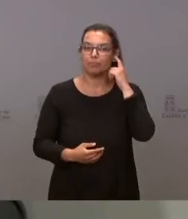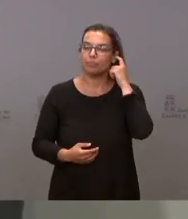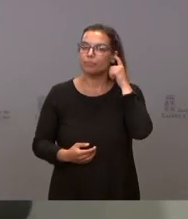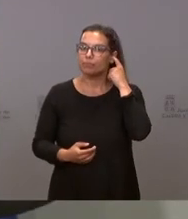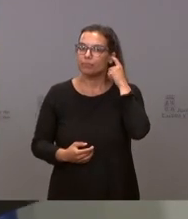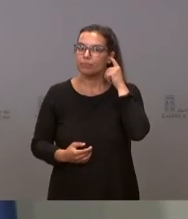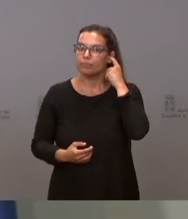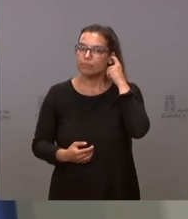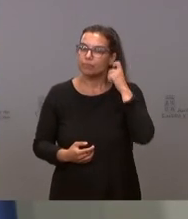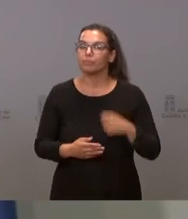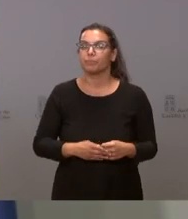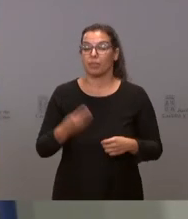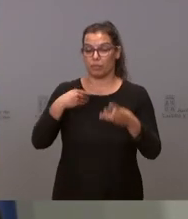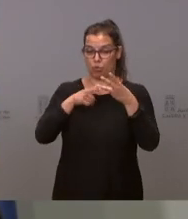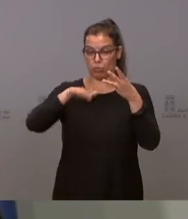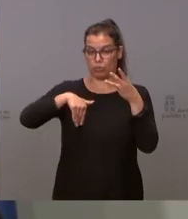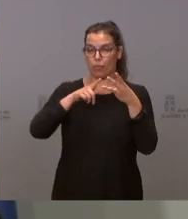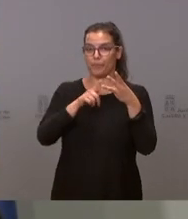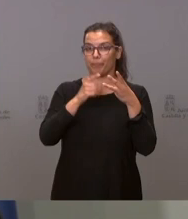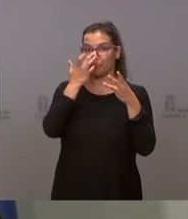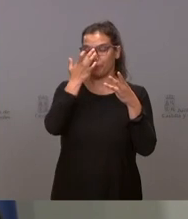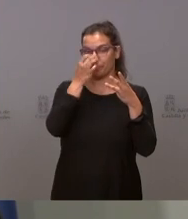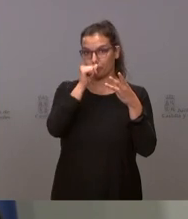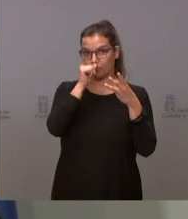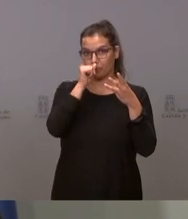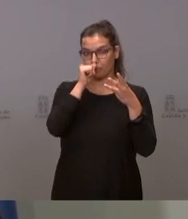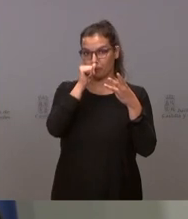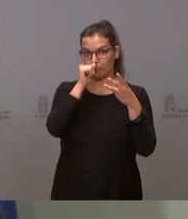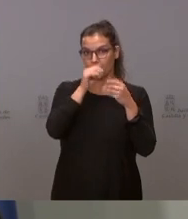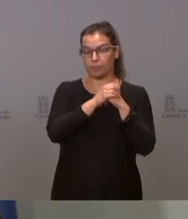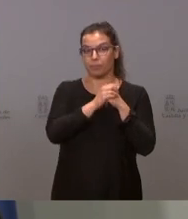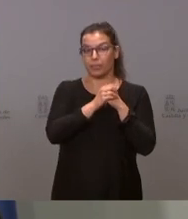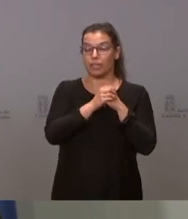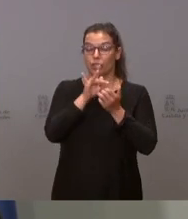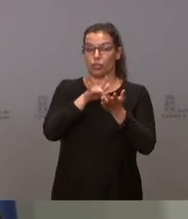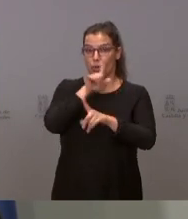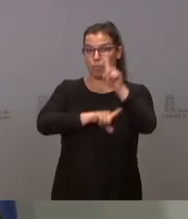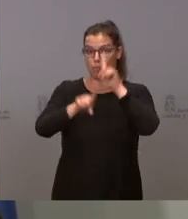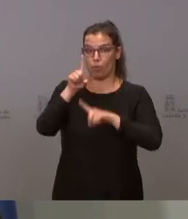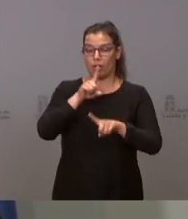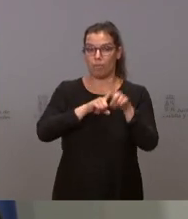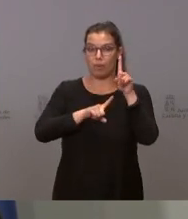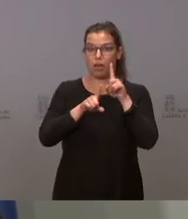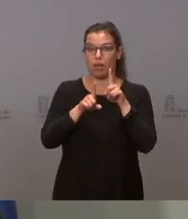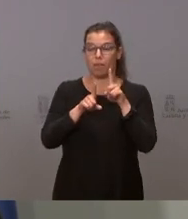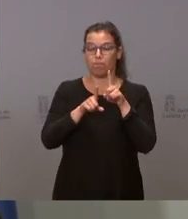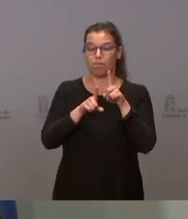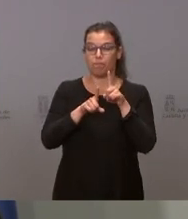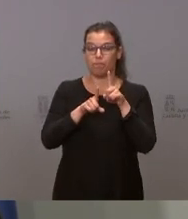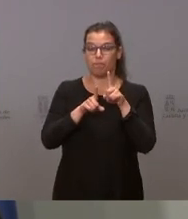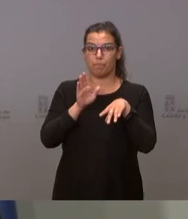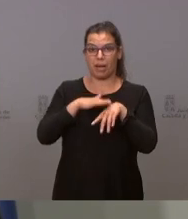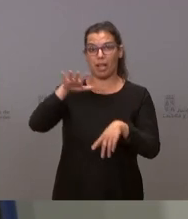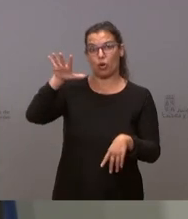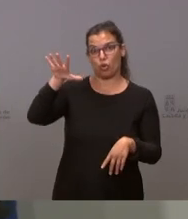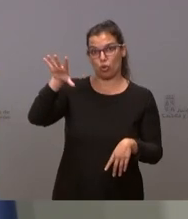Bien, empezando por esto último, tenemos un problema en la compra